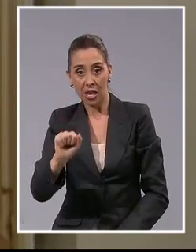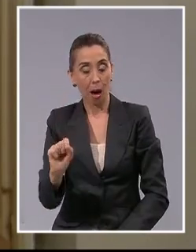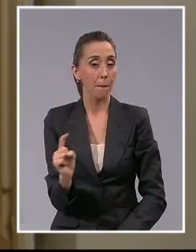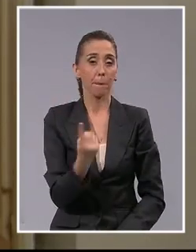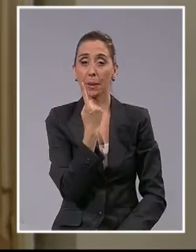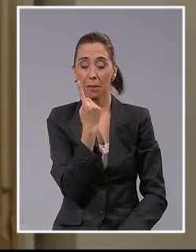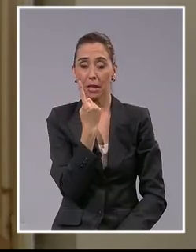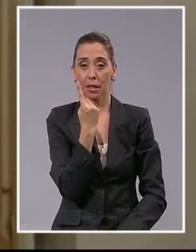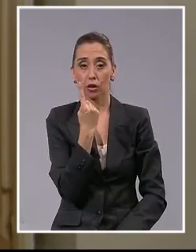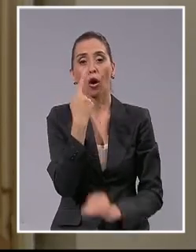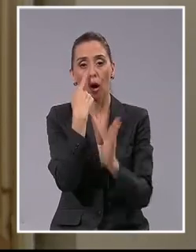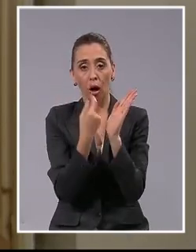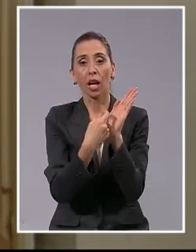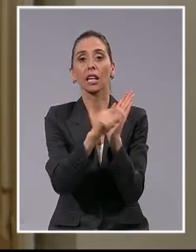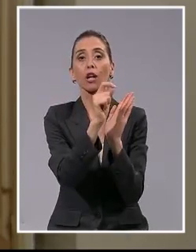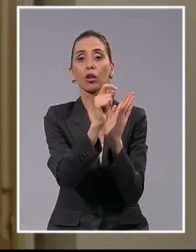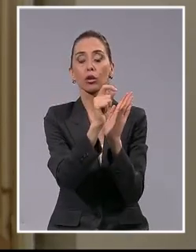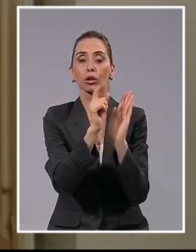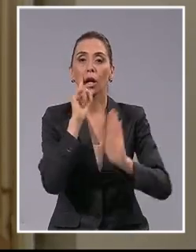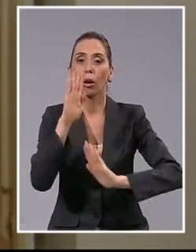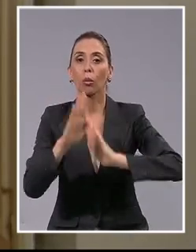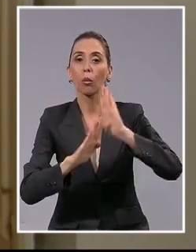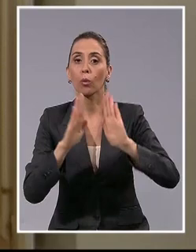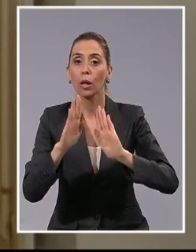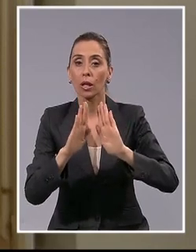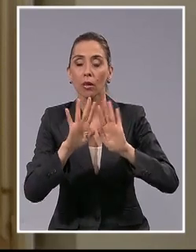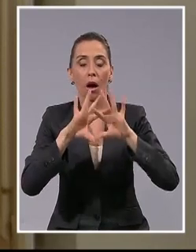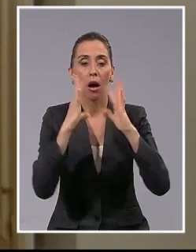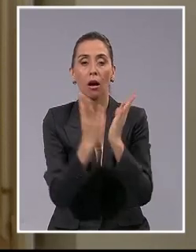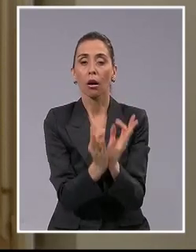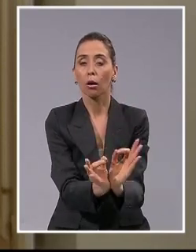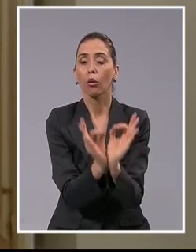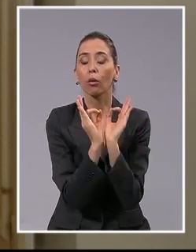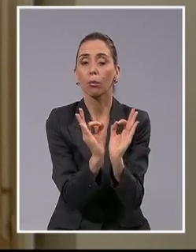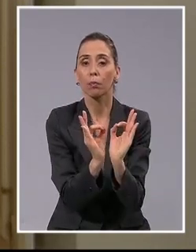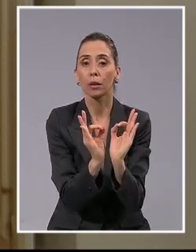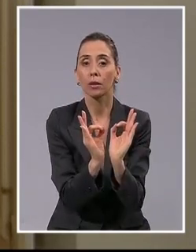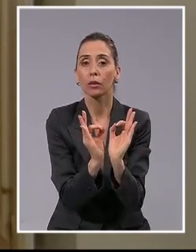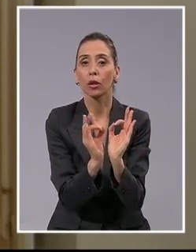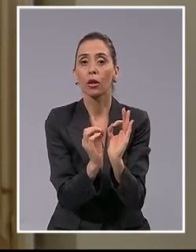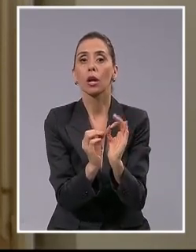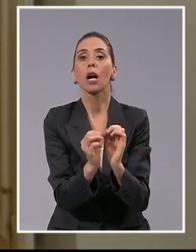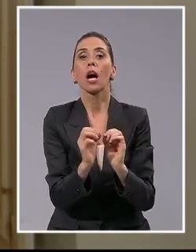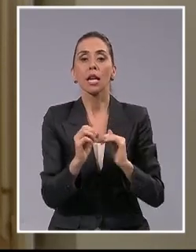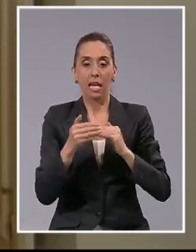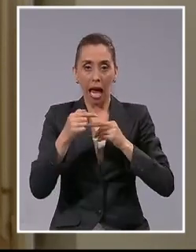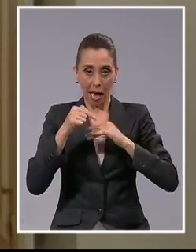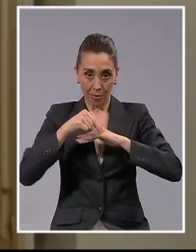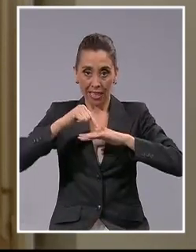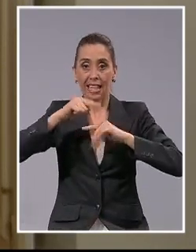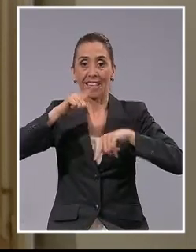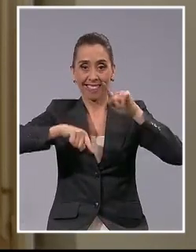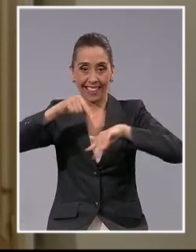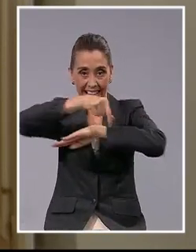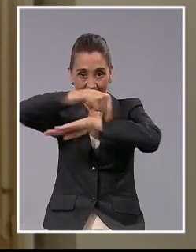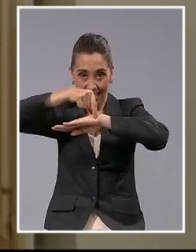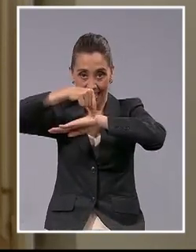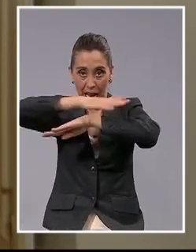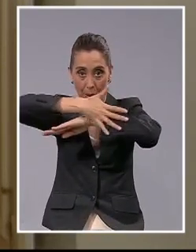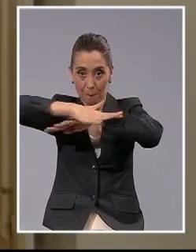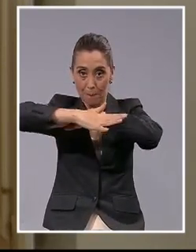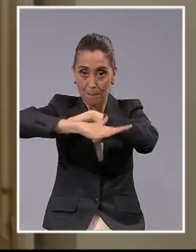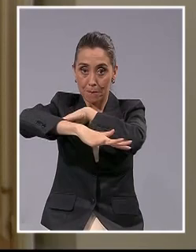primer lugar, reconoce y cautela en su integridad las primeras dos semillas que constituyen el mar